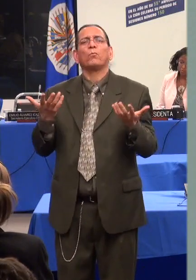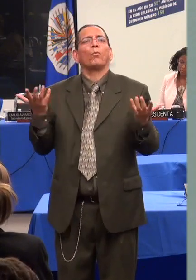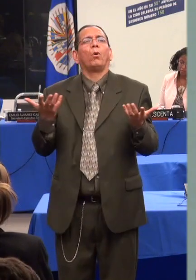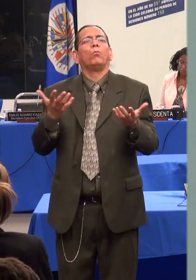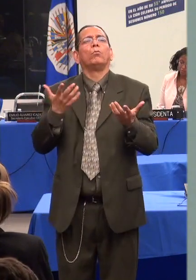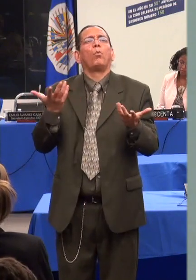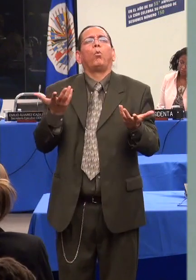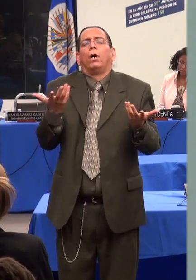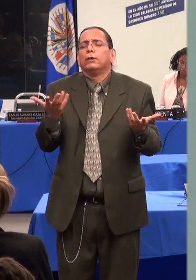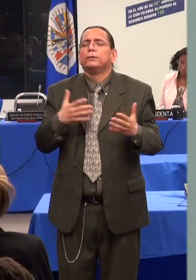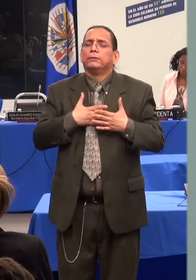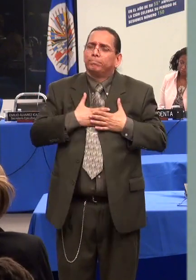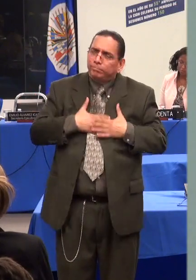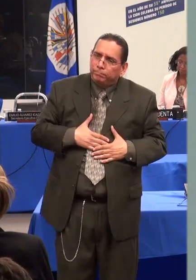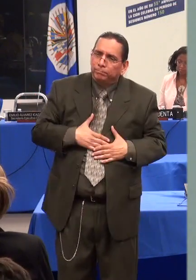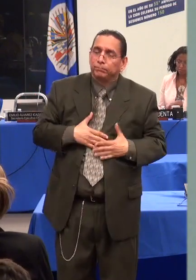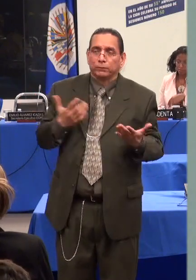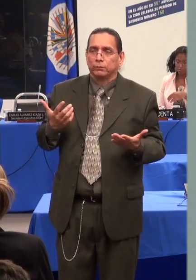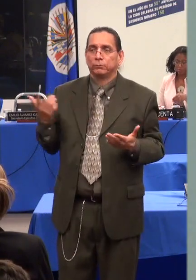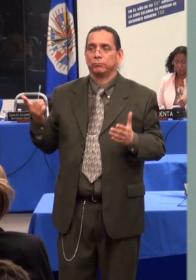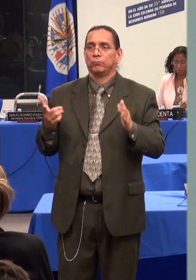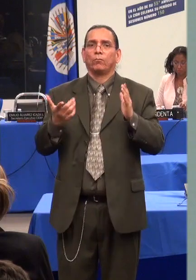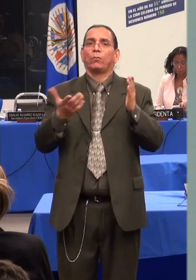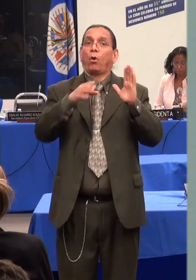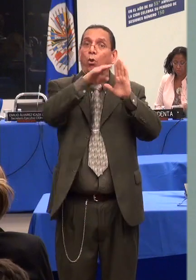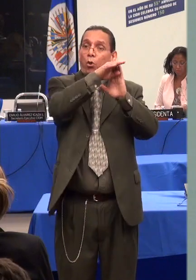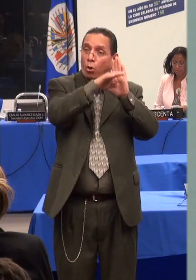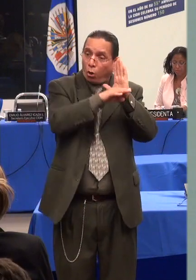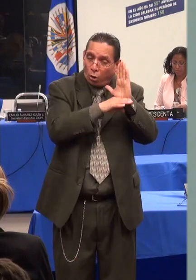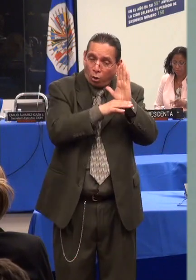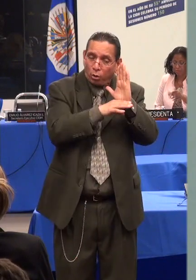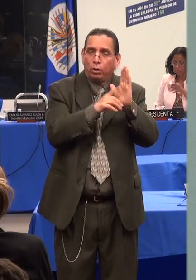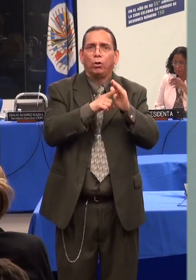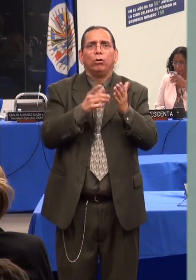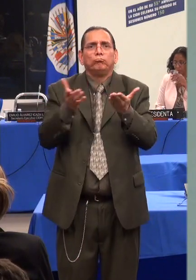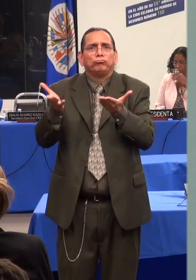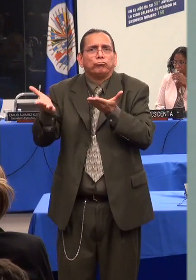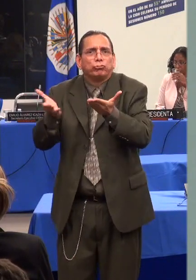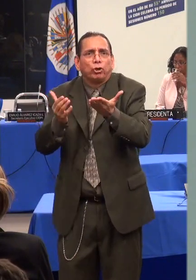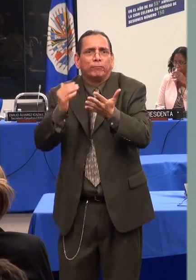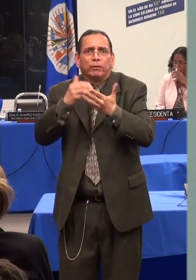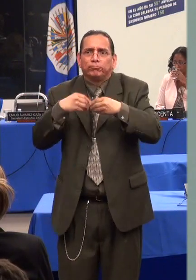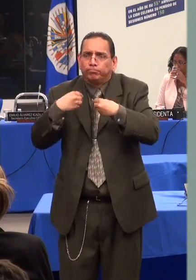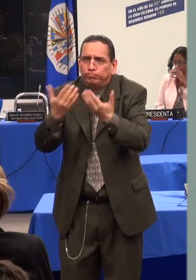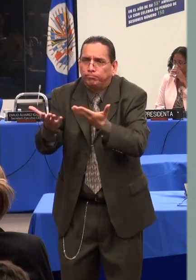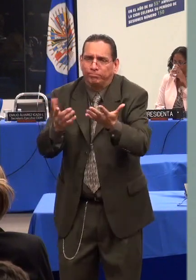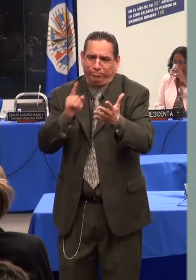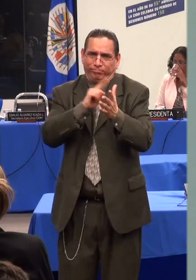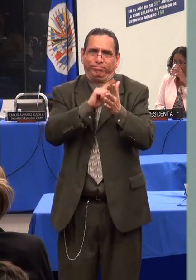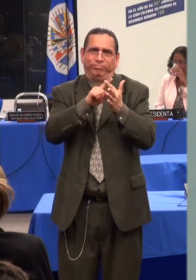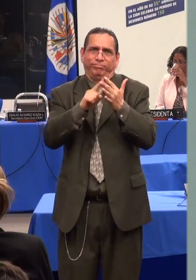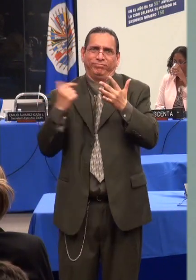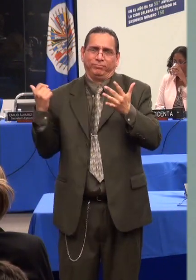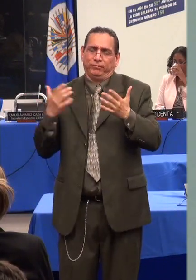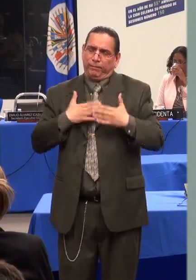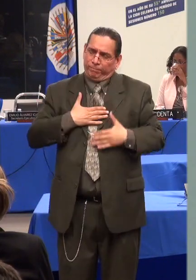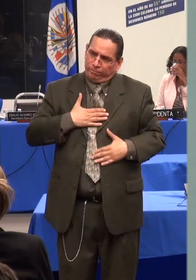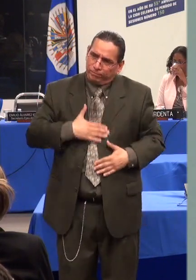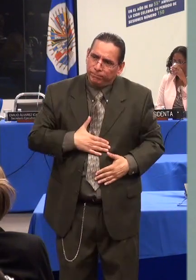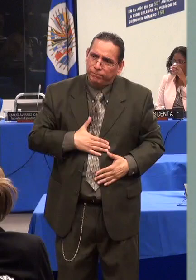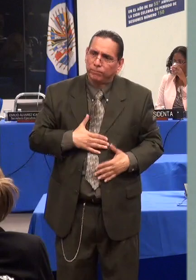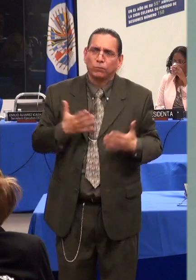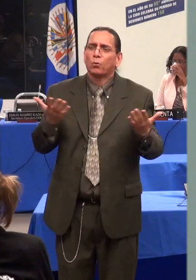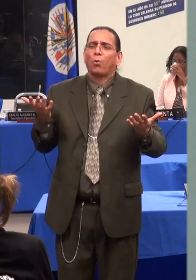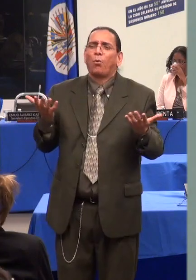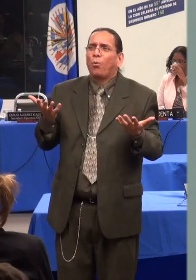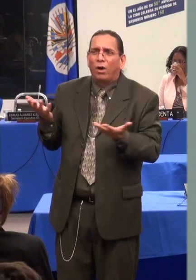Todo esto encaminado a adecuar precisamente tales normativas y